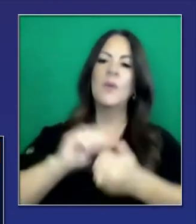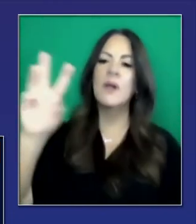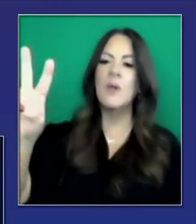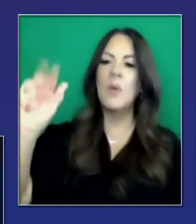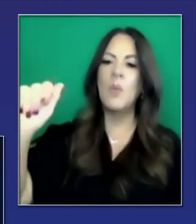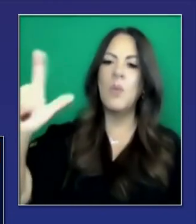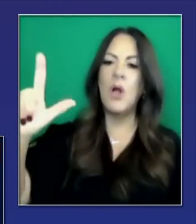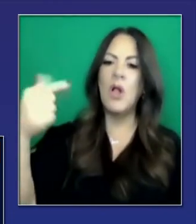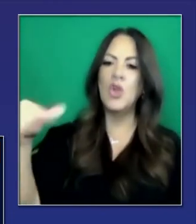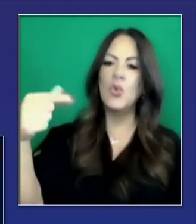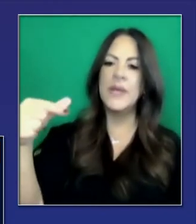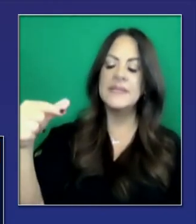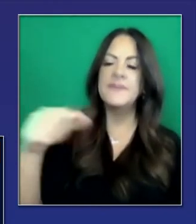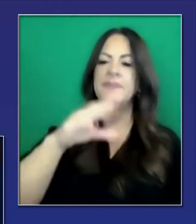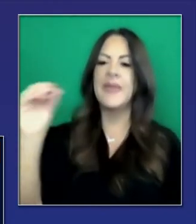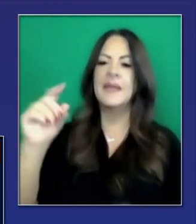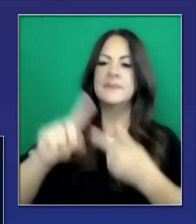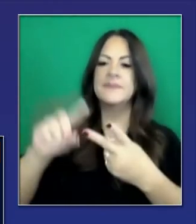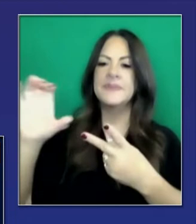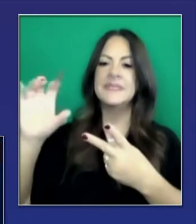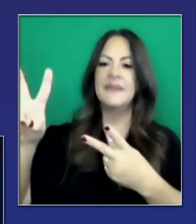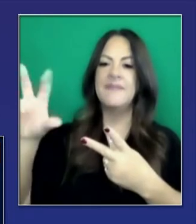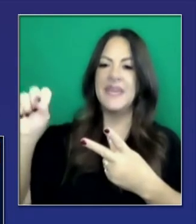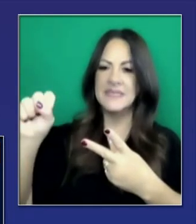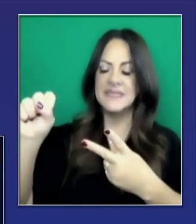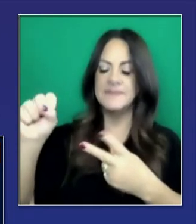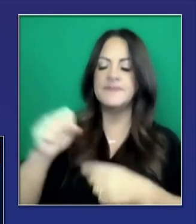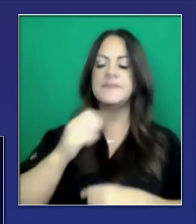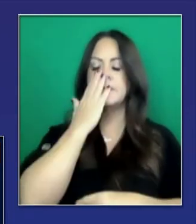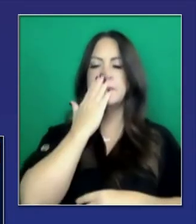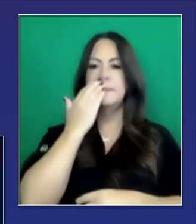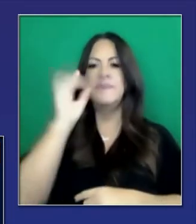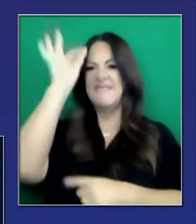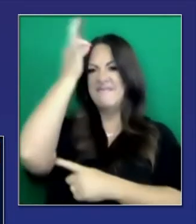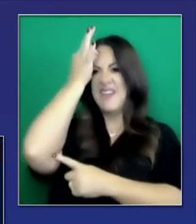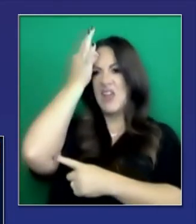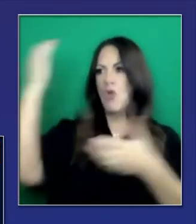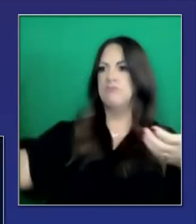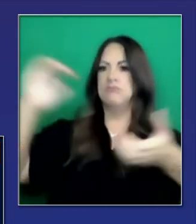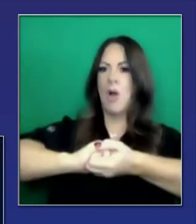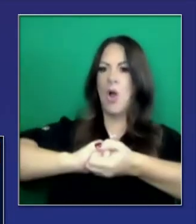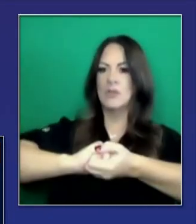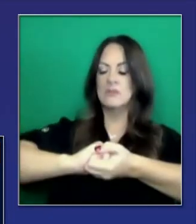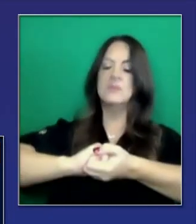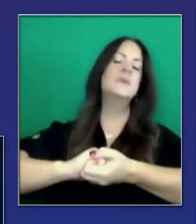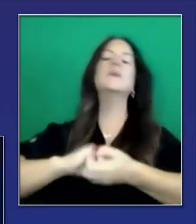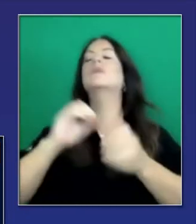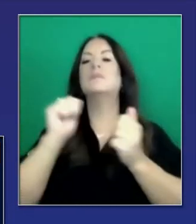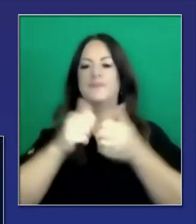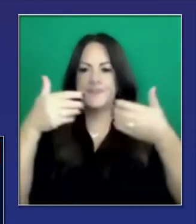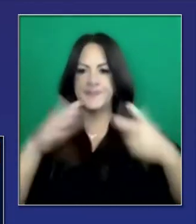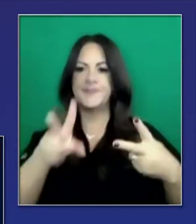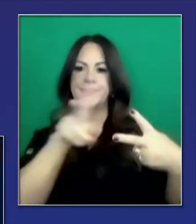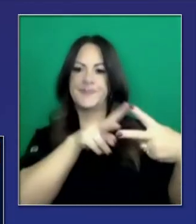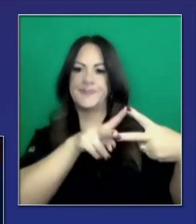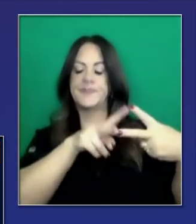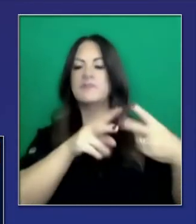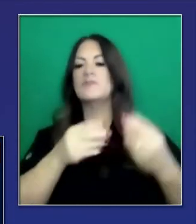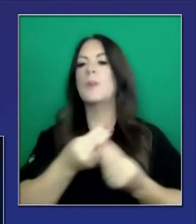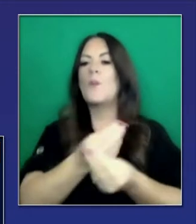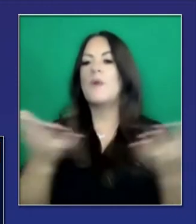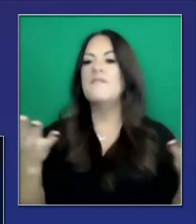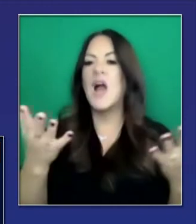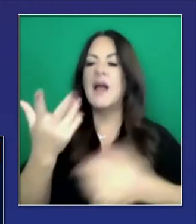colaboración con Walgreens y CVS. Este conjunto, equipo de conjunto